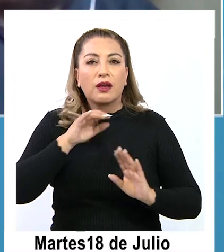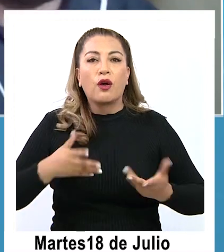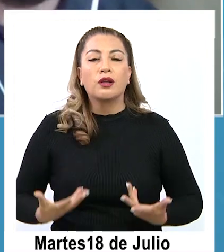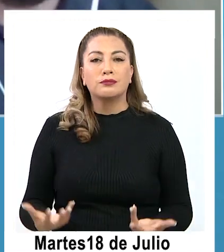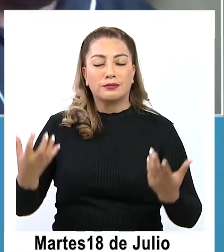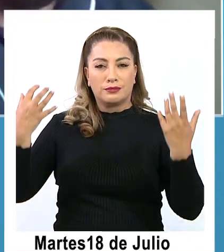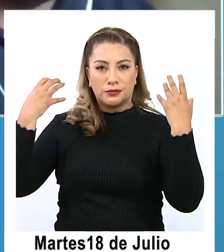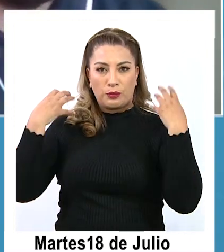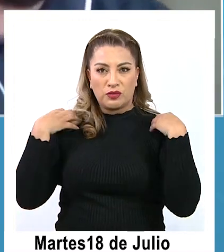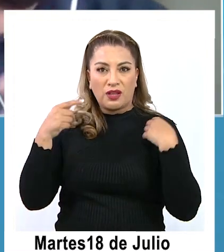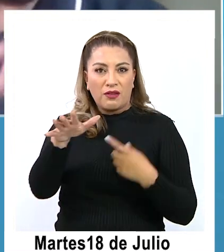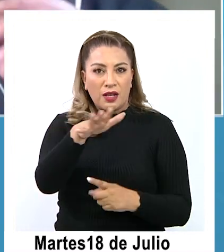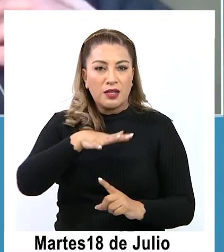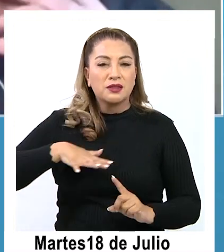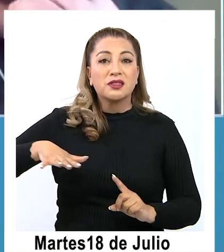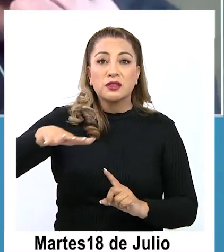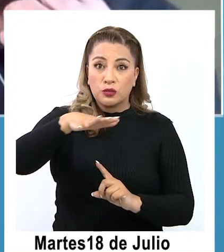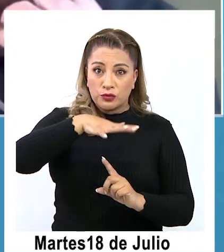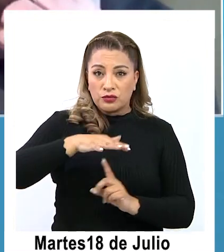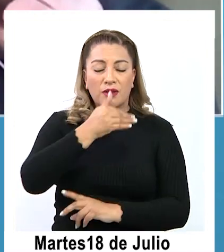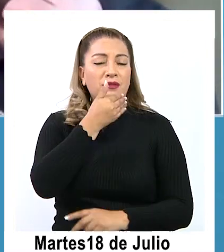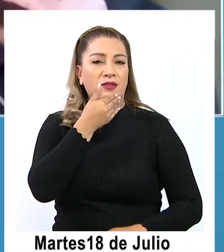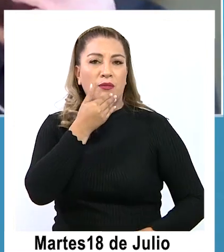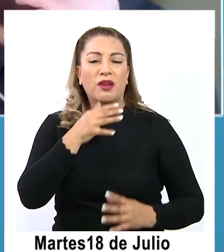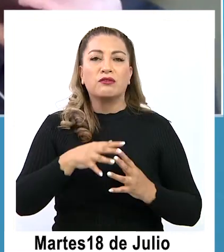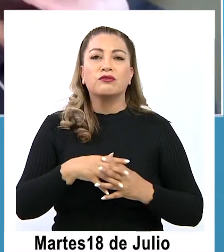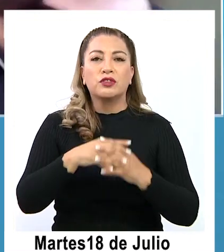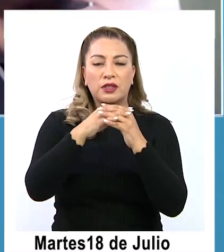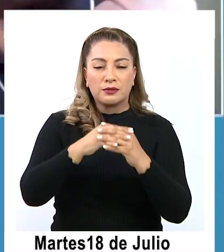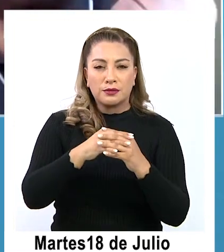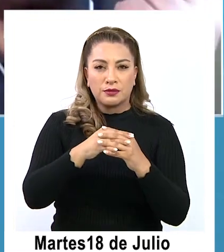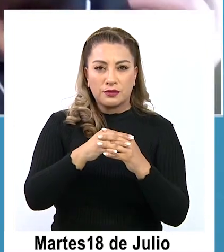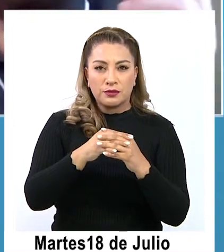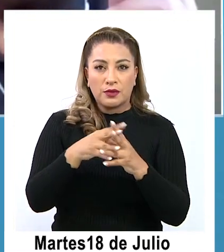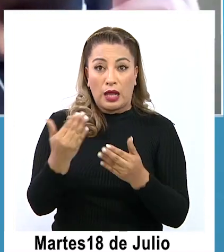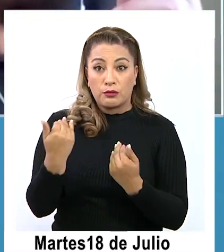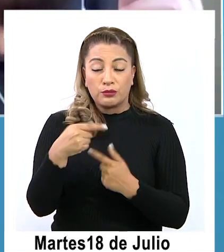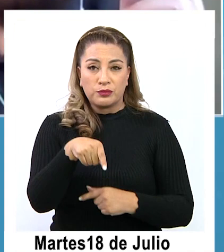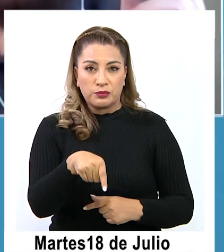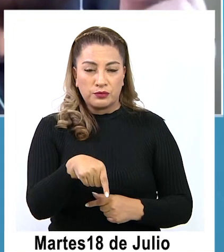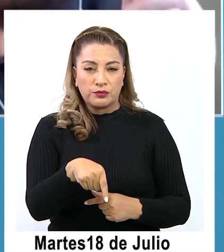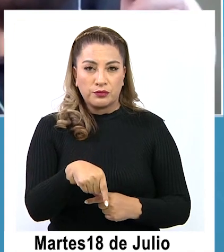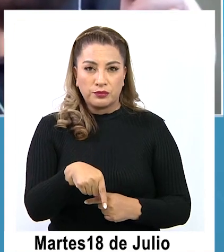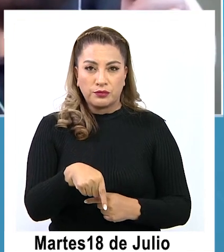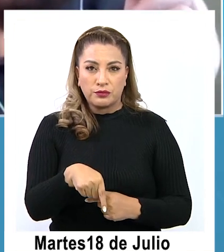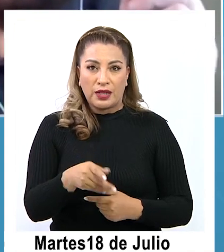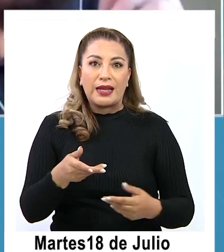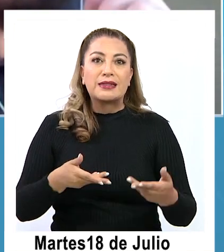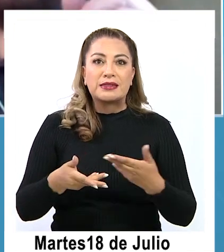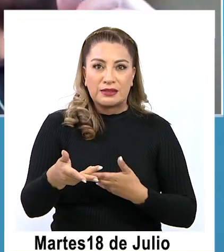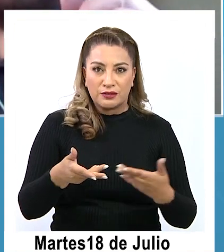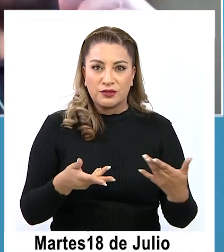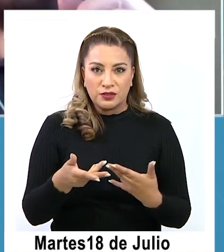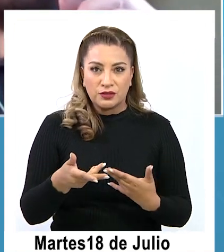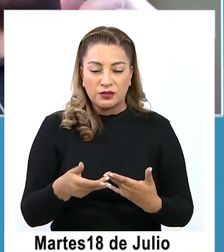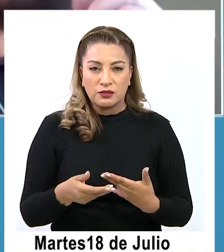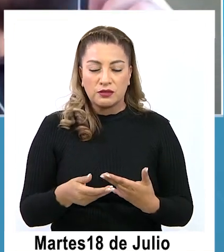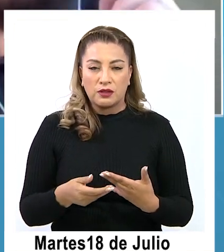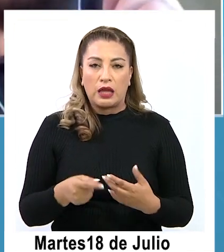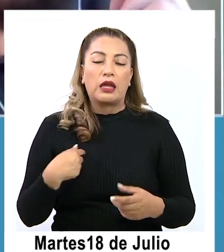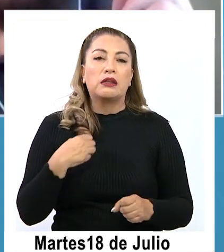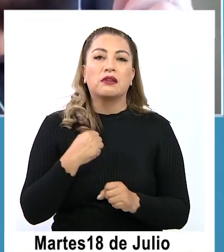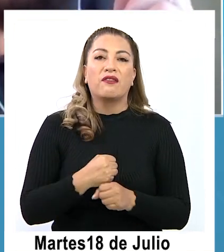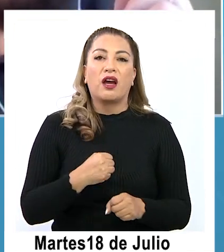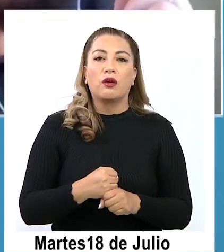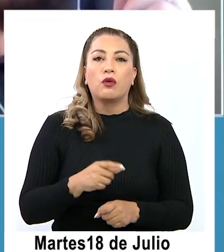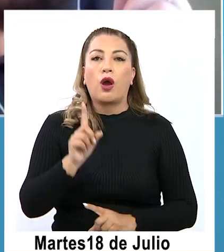eh de esta situación y viene también a fortalecernos eh y robustecer el servicio en todo lo que es la gestión